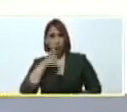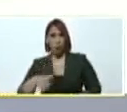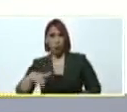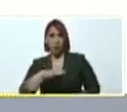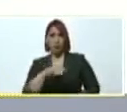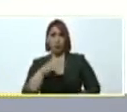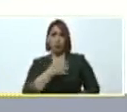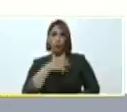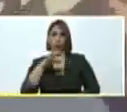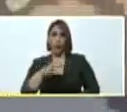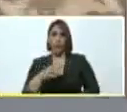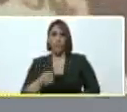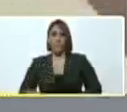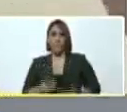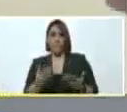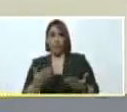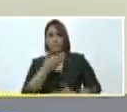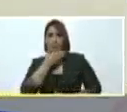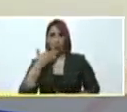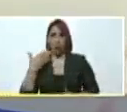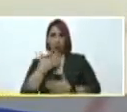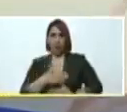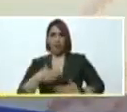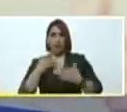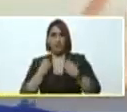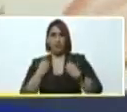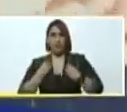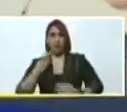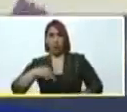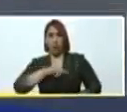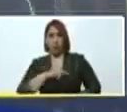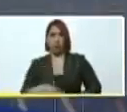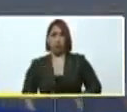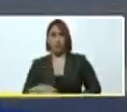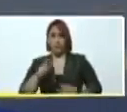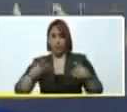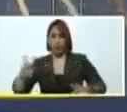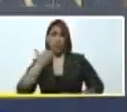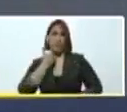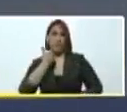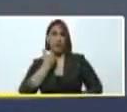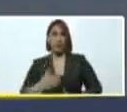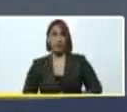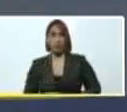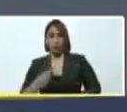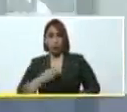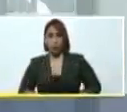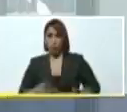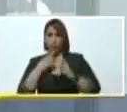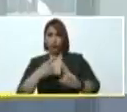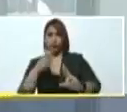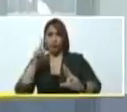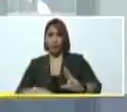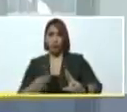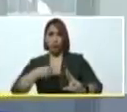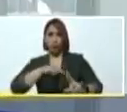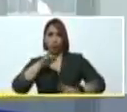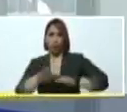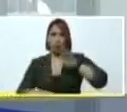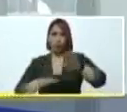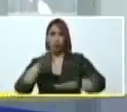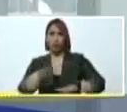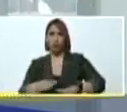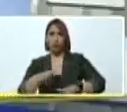para darle mejor calidad de vida a nuestros pacientes. Estamos dando respuesta y estamos avanzando.